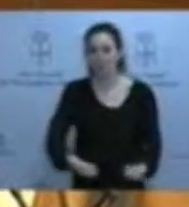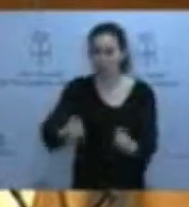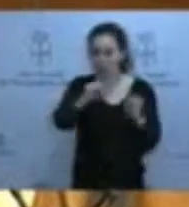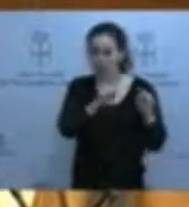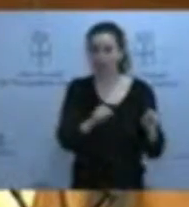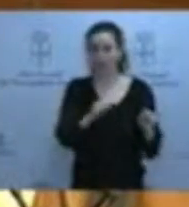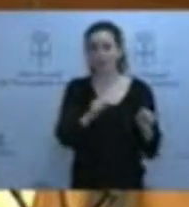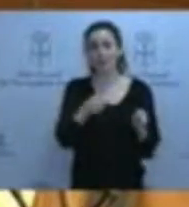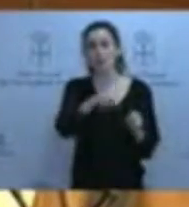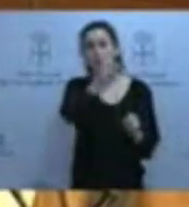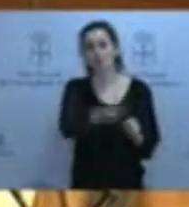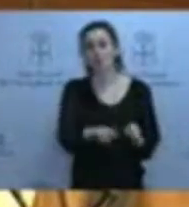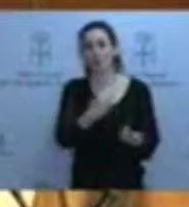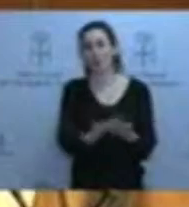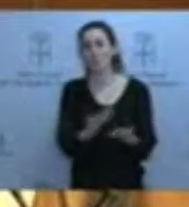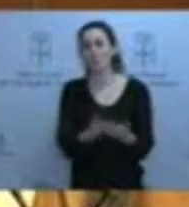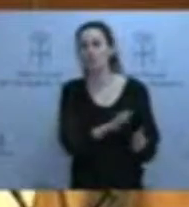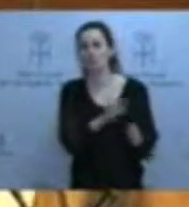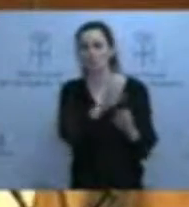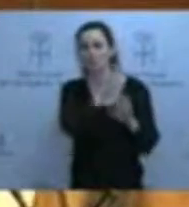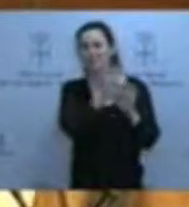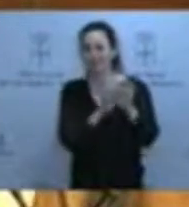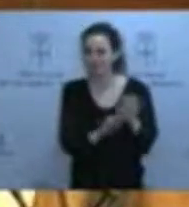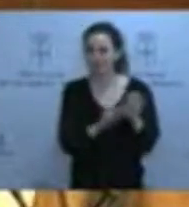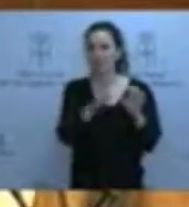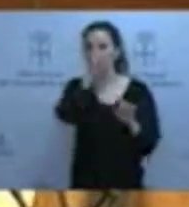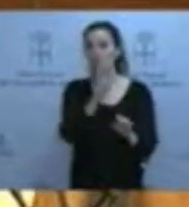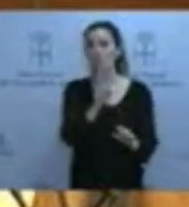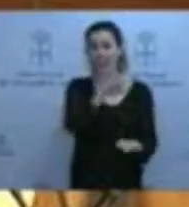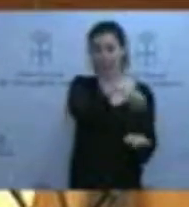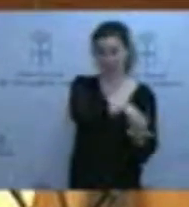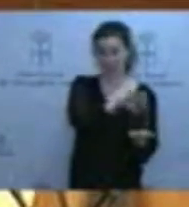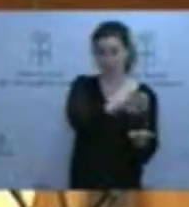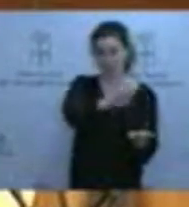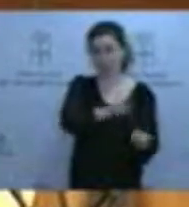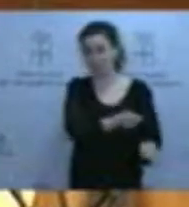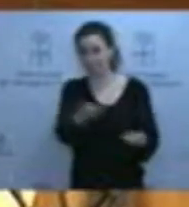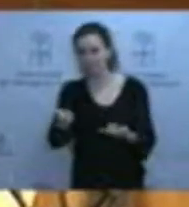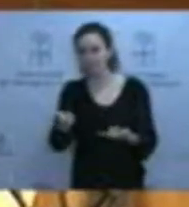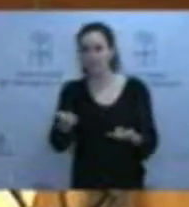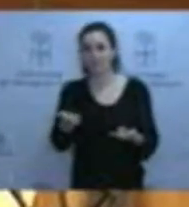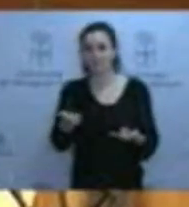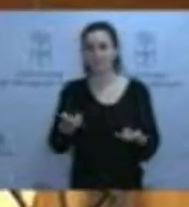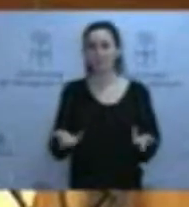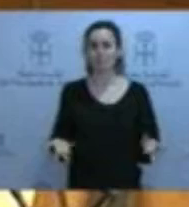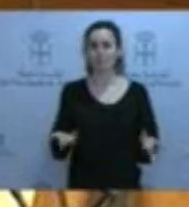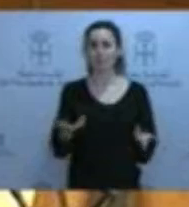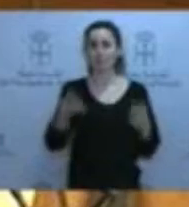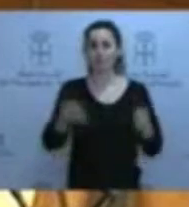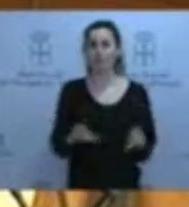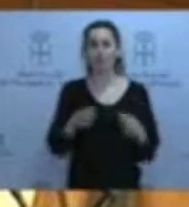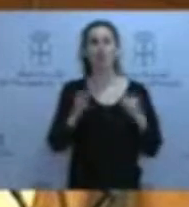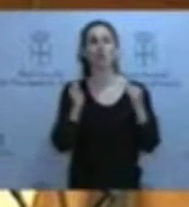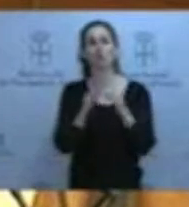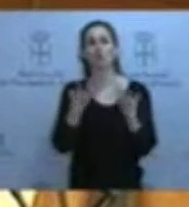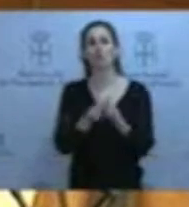titubeado en su argumentario pero no me ha dicho claramente si lo quiere ahí o lo quiere en otro sitio. Bien, seguro que está de acuerdo conmigo con